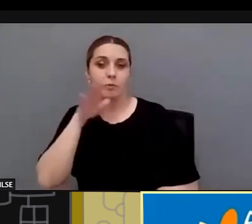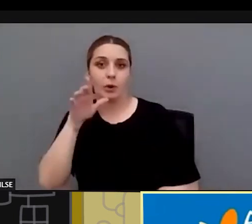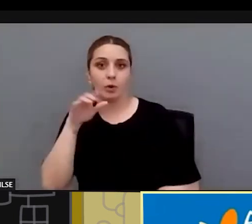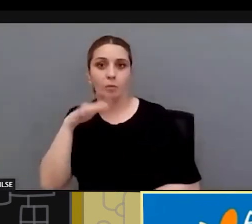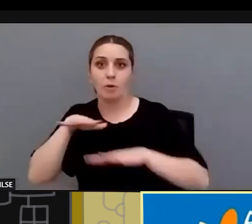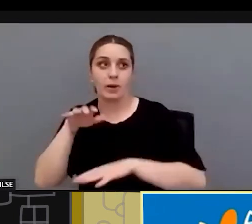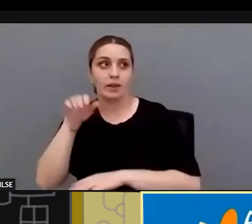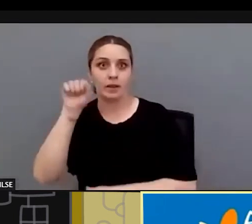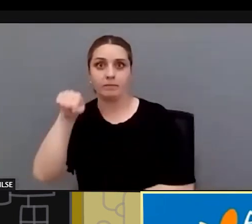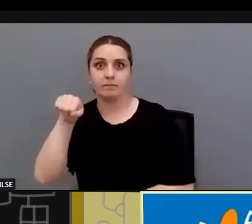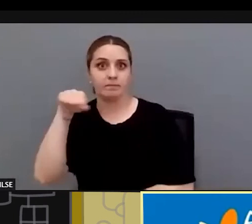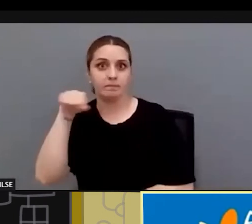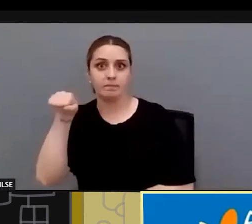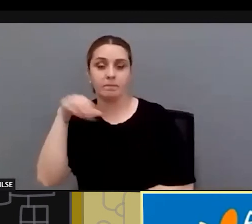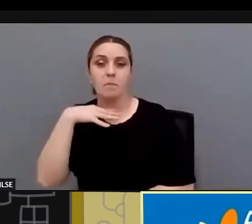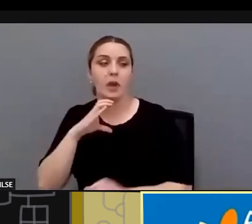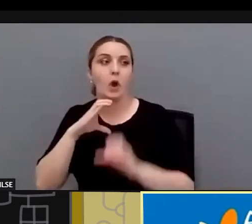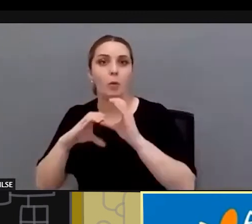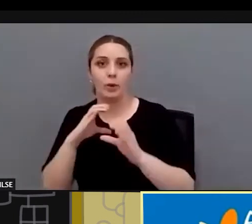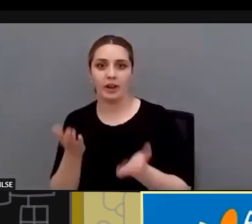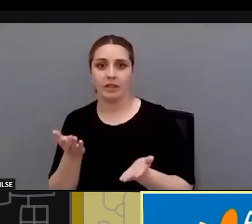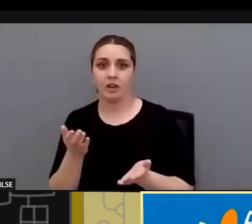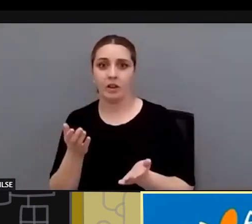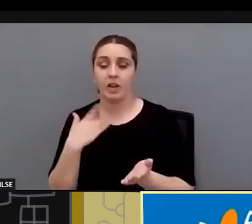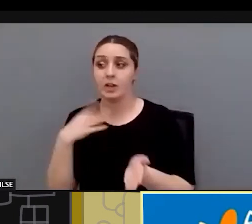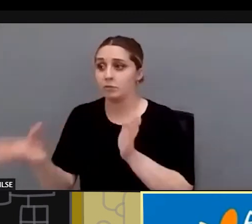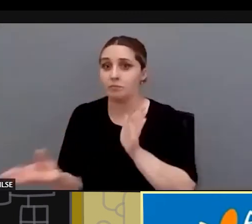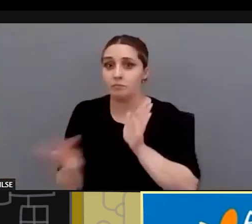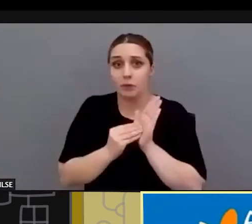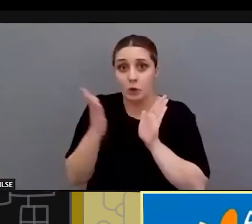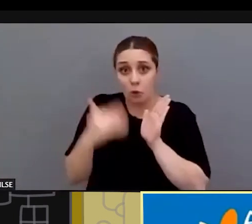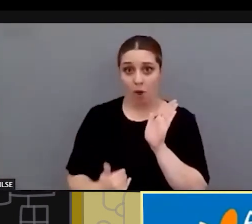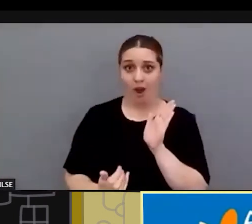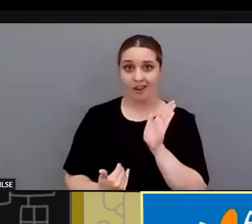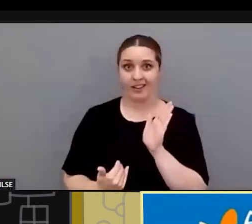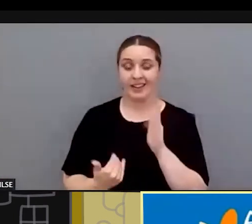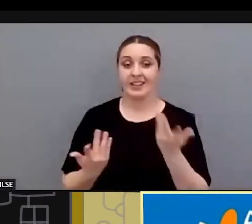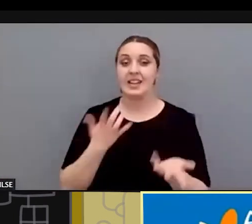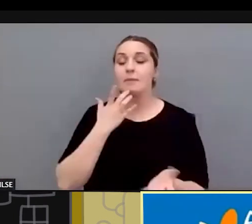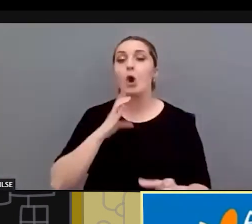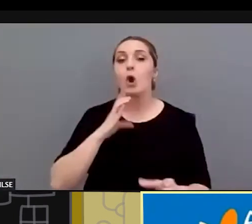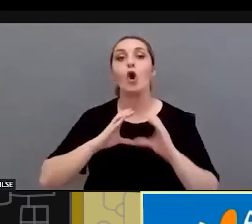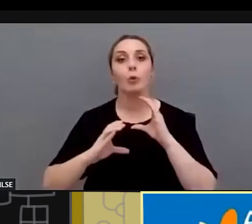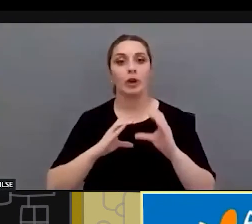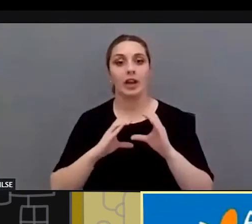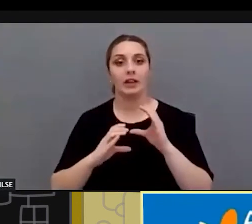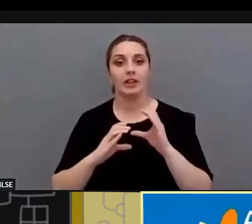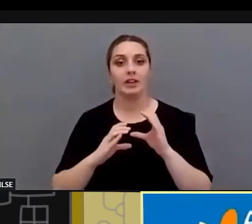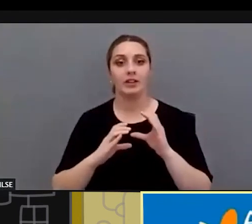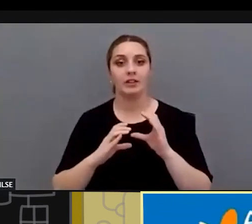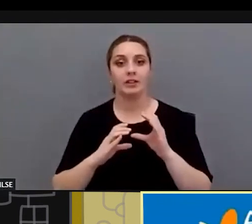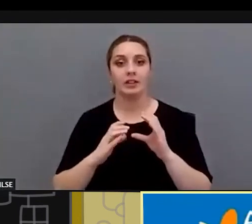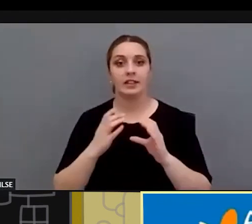es la única forma que tiene de comunicarse y eso no está recogido entonces en el caso de la comunicación sin duda